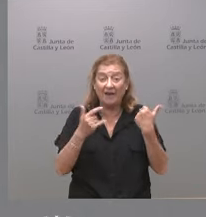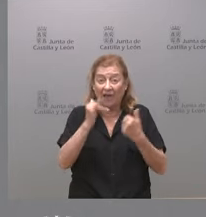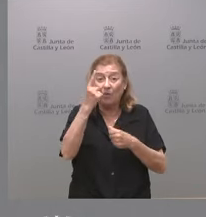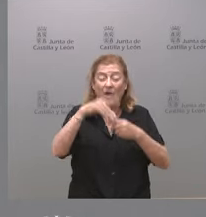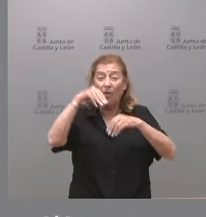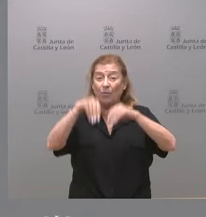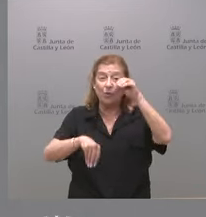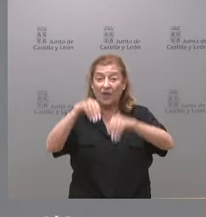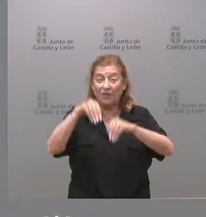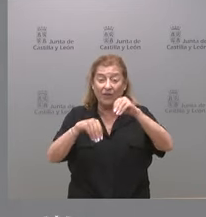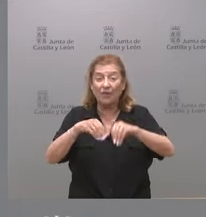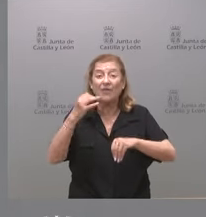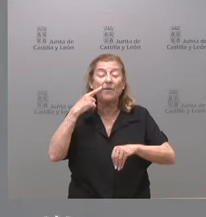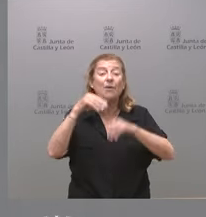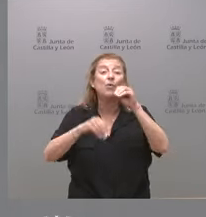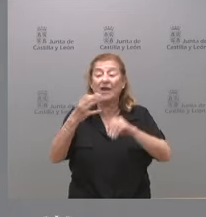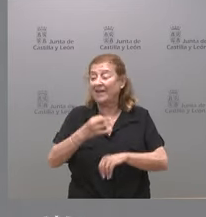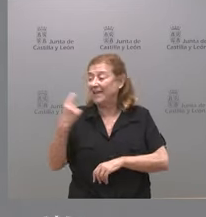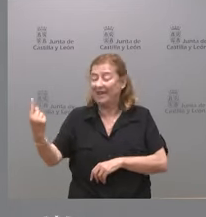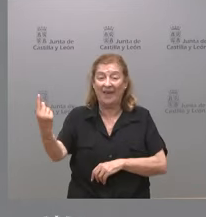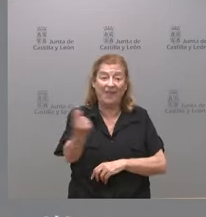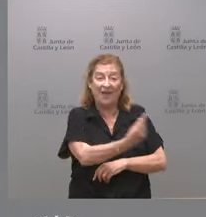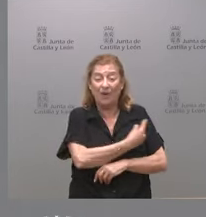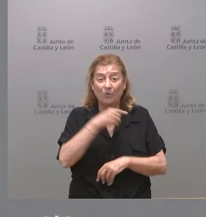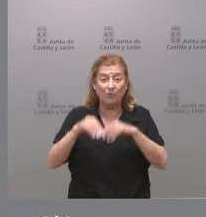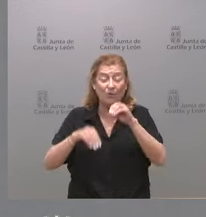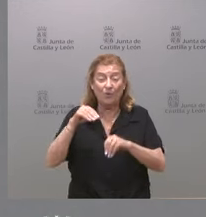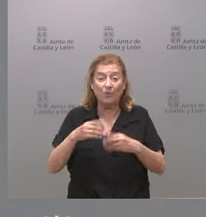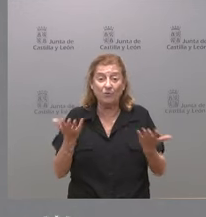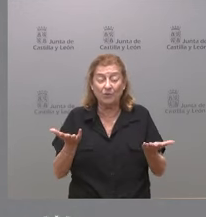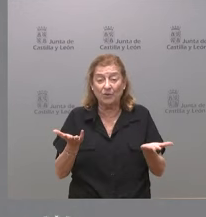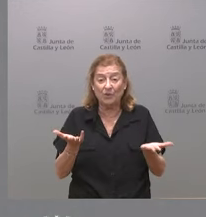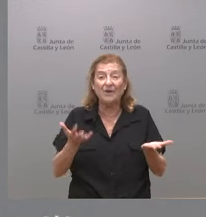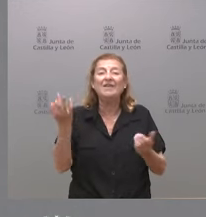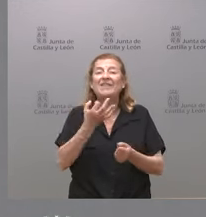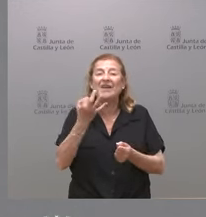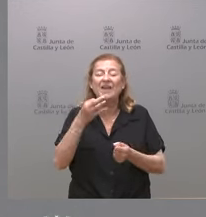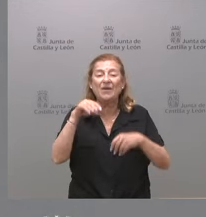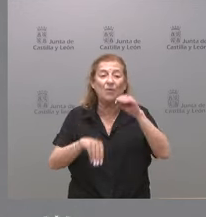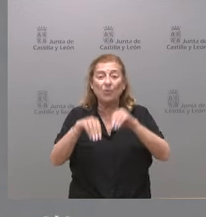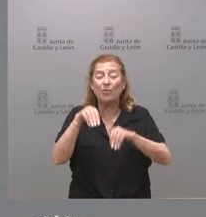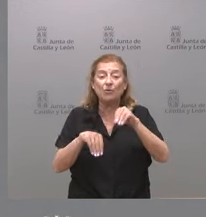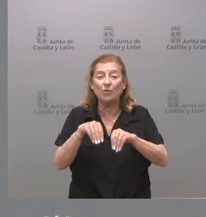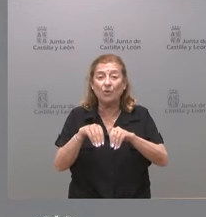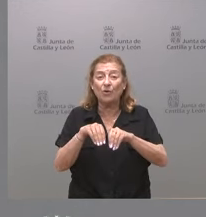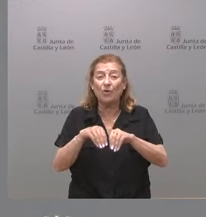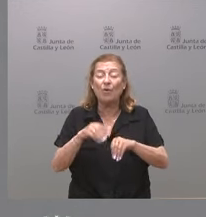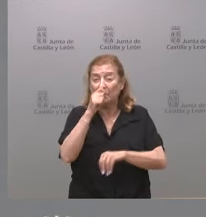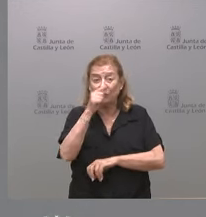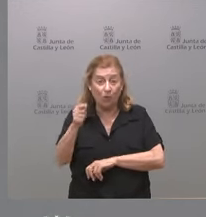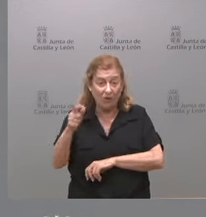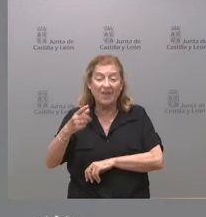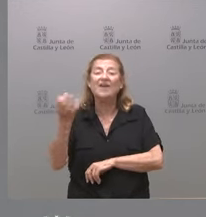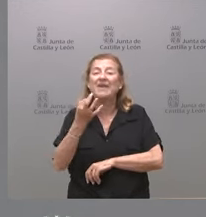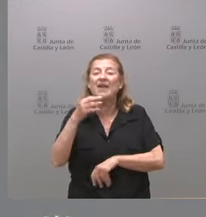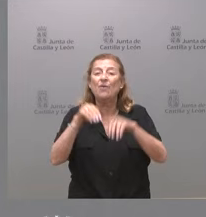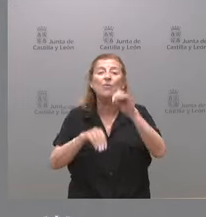y hay que ver que votaron unos y que votaron otros que votó el PSOE y